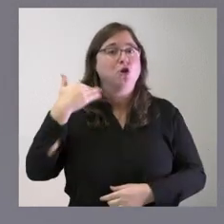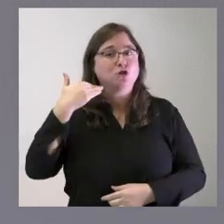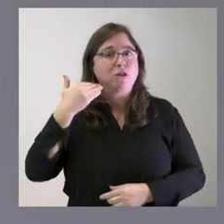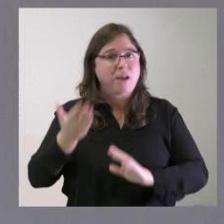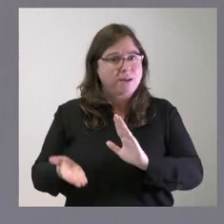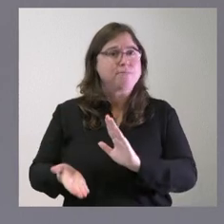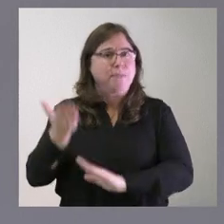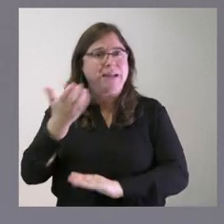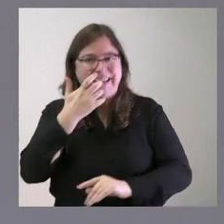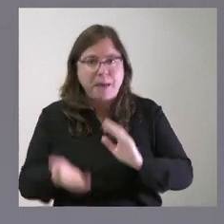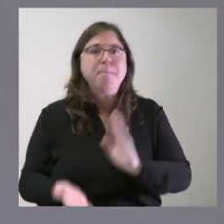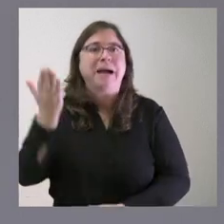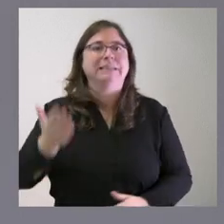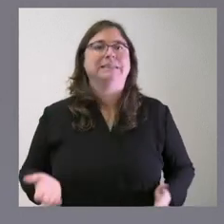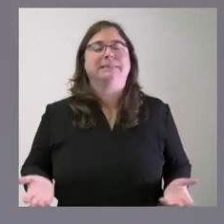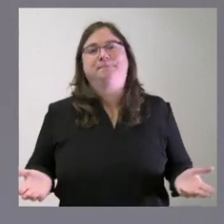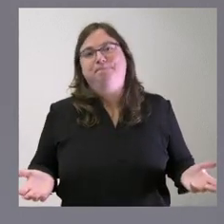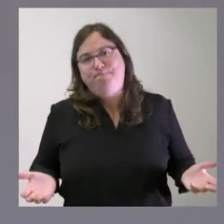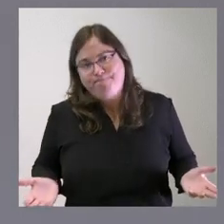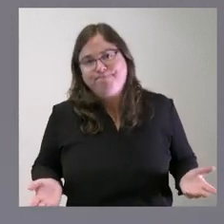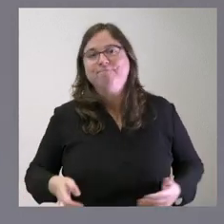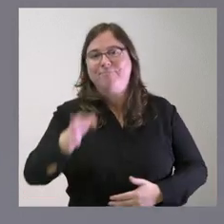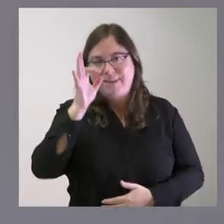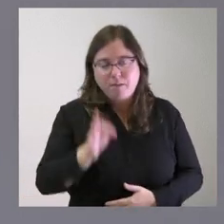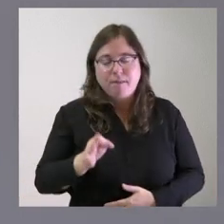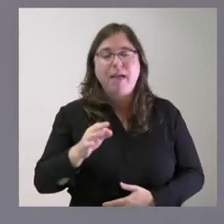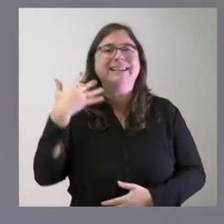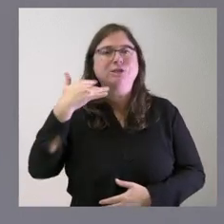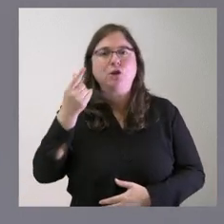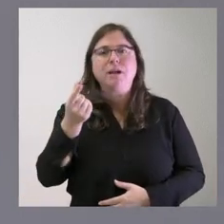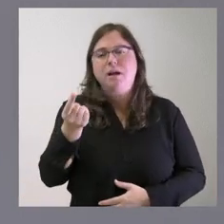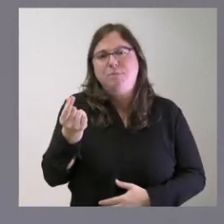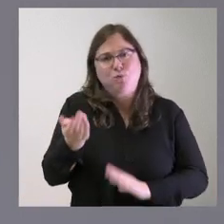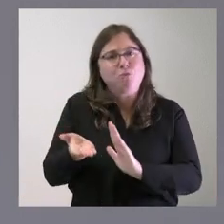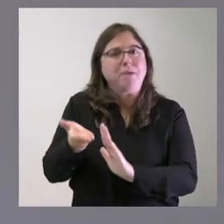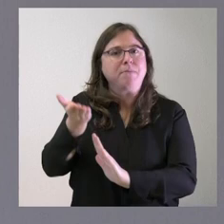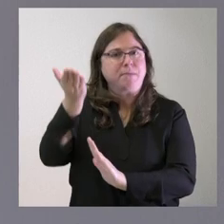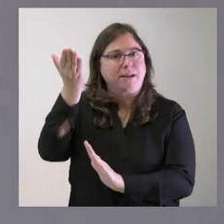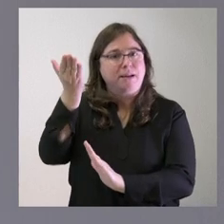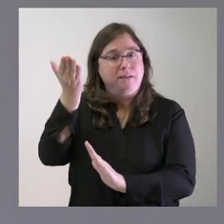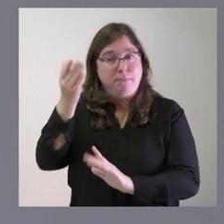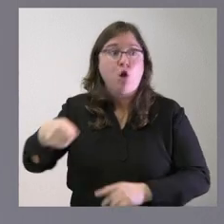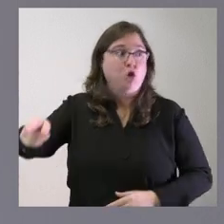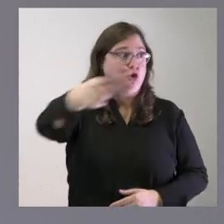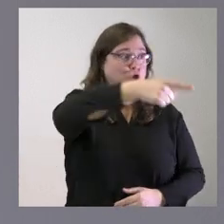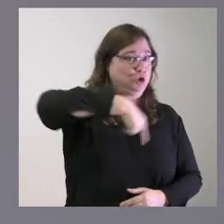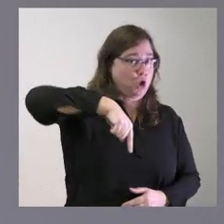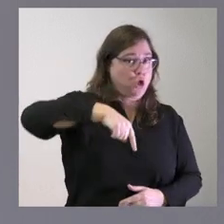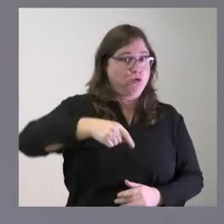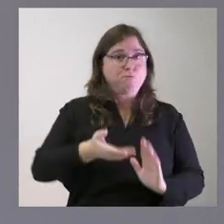les gustaría que hubieran crecido más es verdad que Soria es de las provincias donde más crece pero también es verdad que el presupuesto crece en todas las provincias de Castilla y León